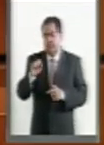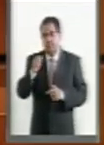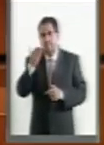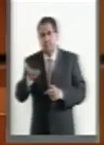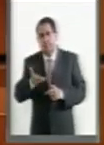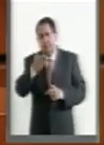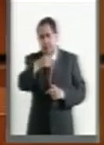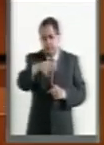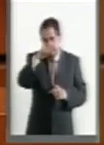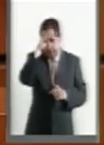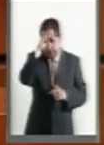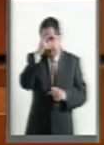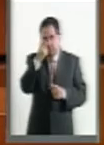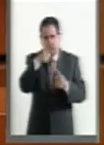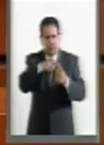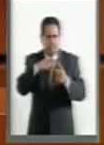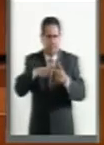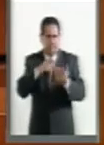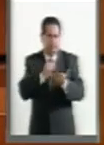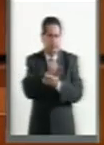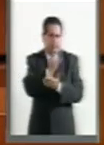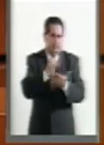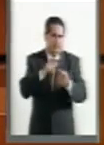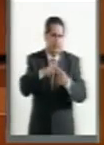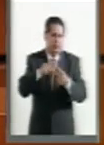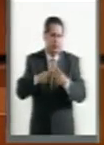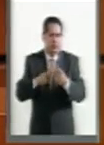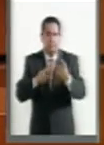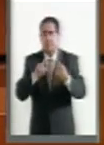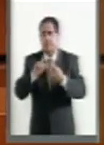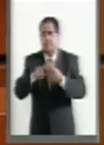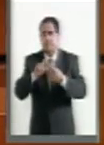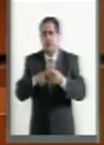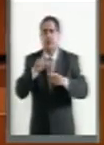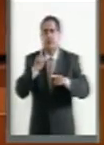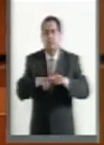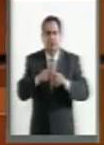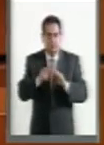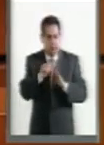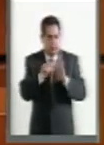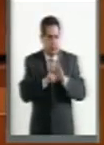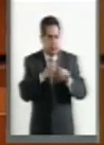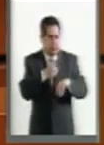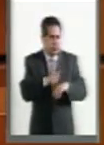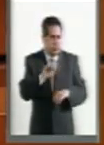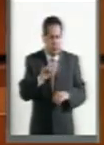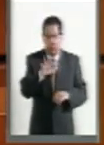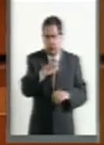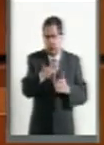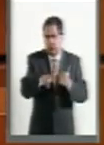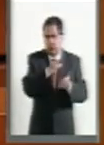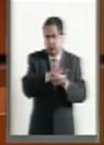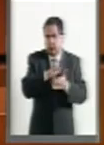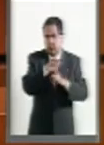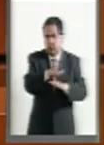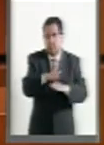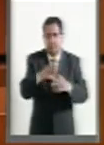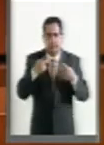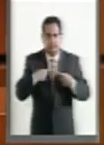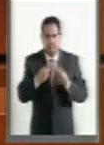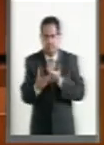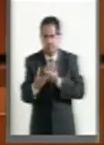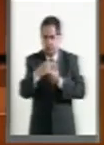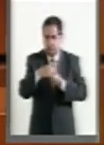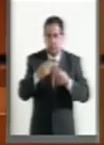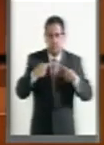su consideración dos dictámenes. El primer dictamen reforma el artículo 45 de la Ley General para la Inclusión de